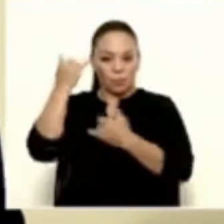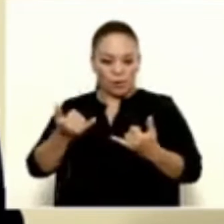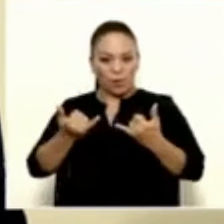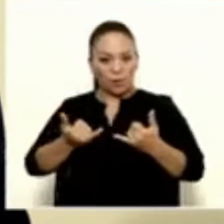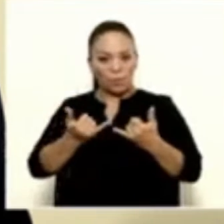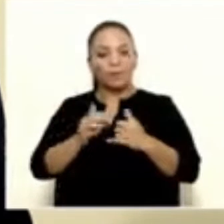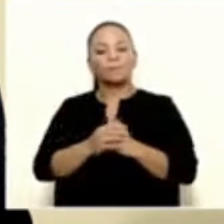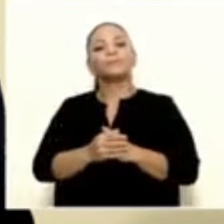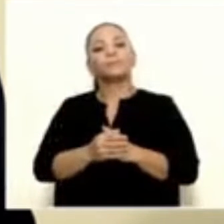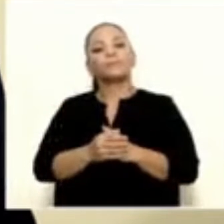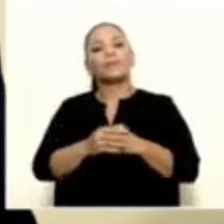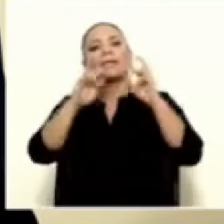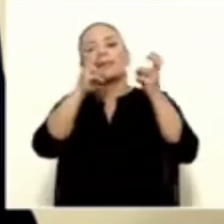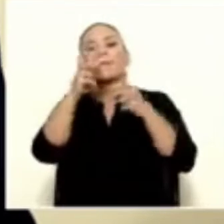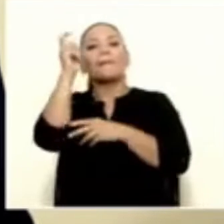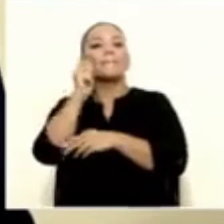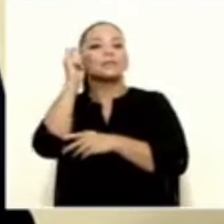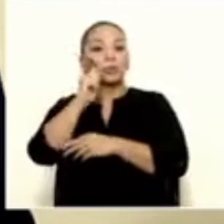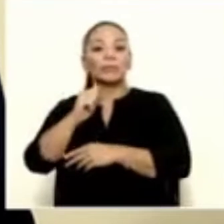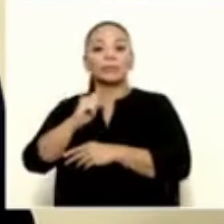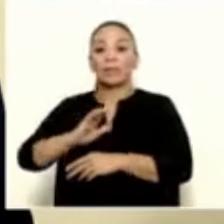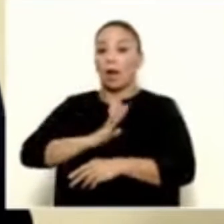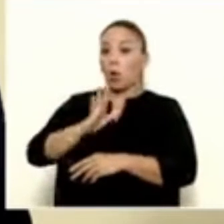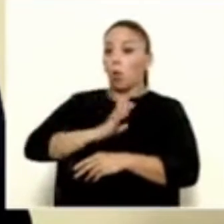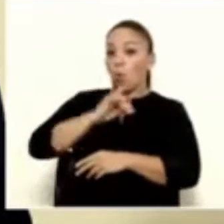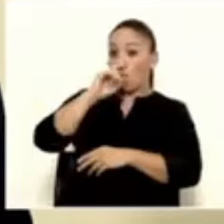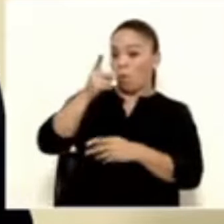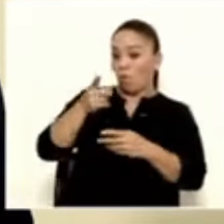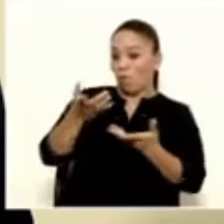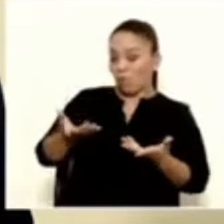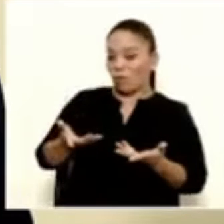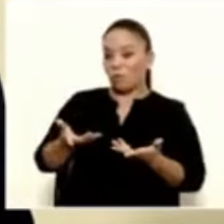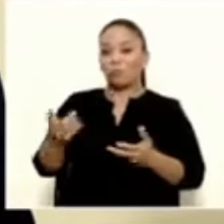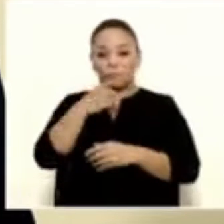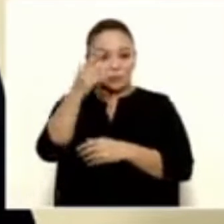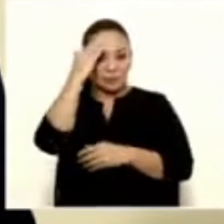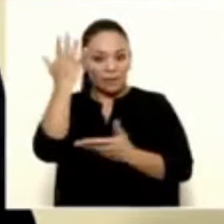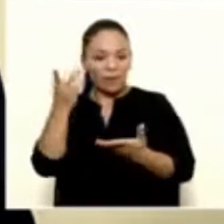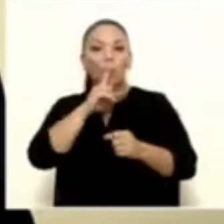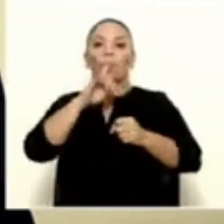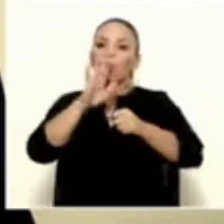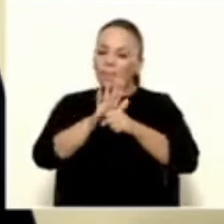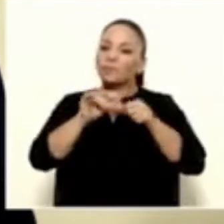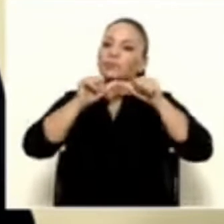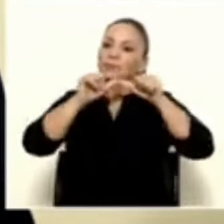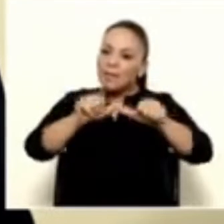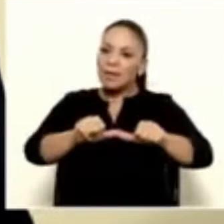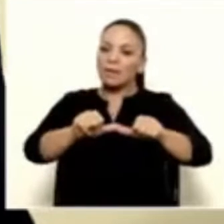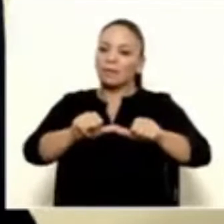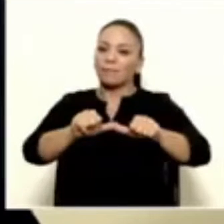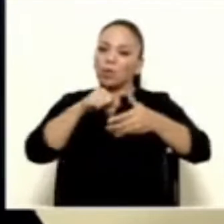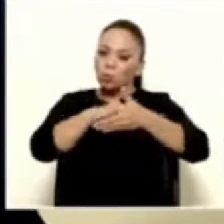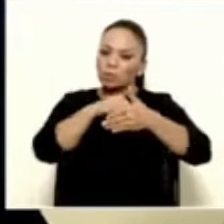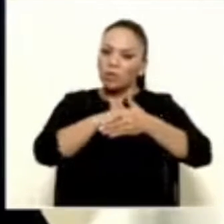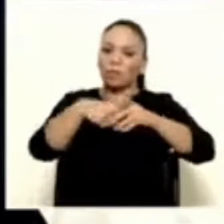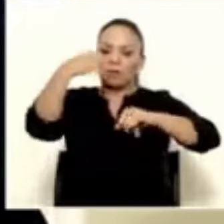contra las pensiones de lujo, es decir, el compromiso de seguir luchando contra